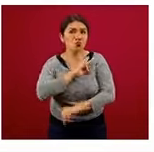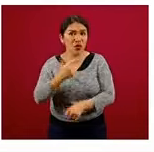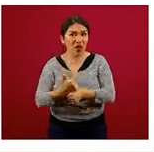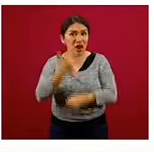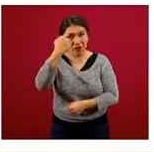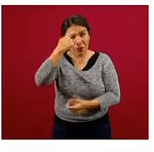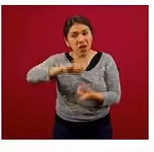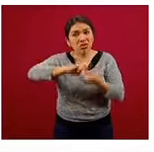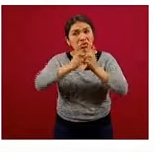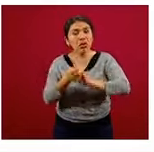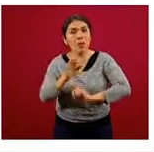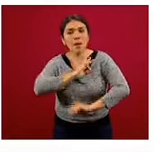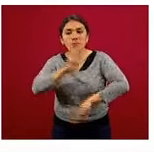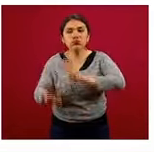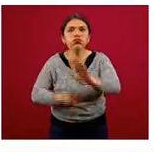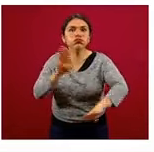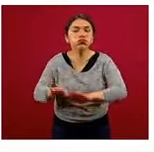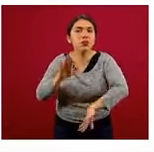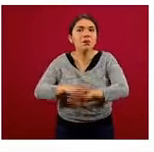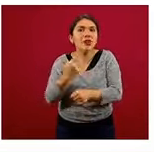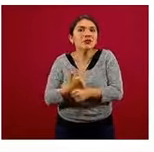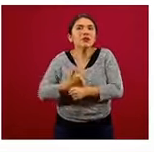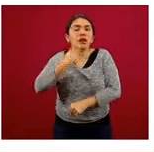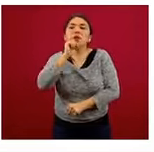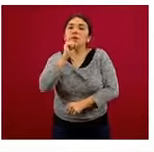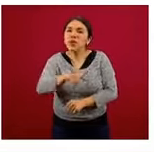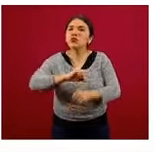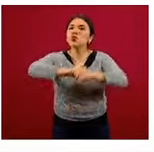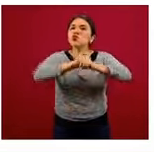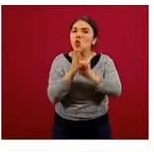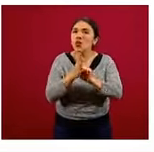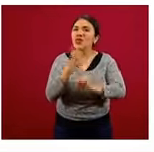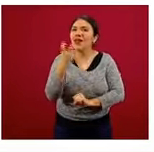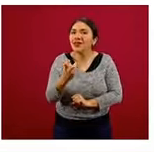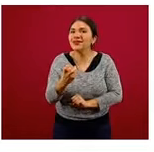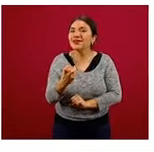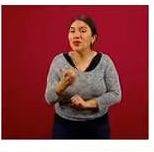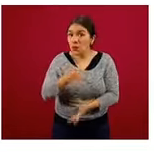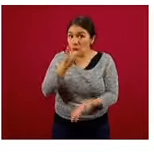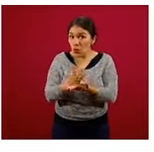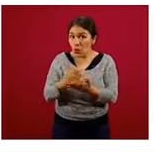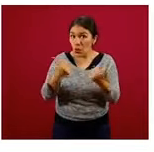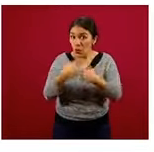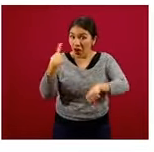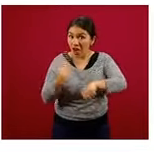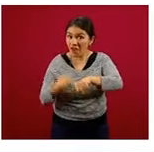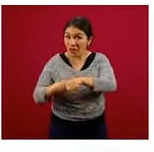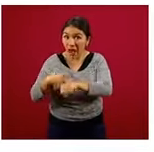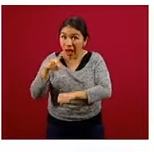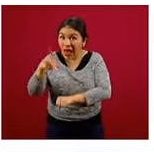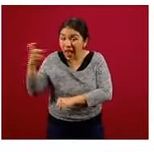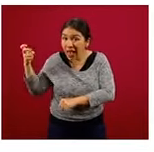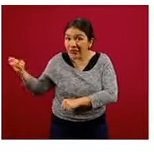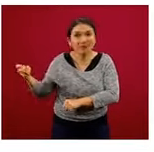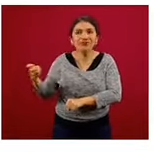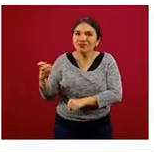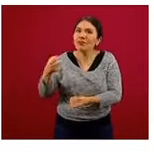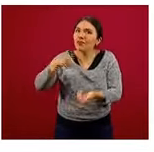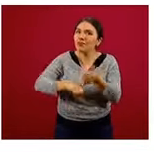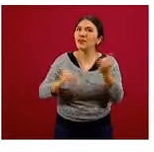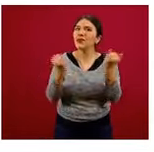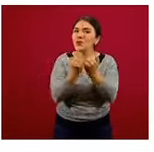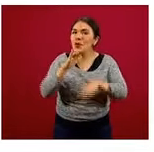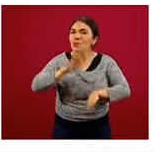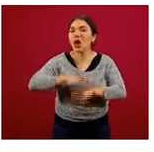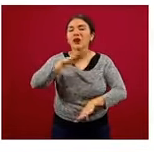riesgo de complicaciones y muertes también por COVID-19, no sólo por las enfermedades que antes había mencionado.